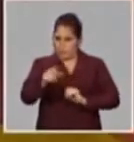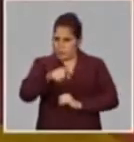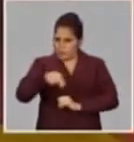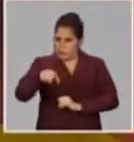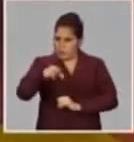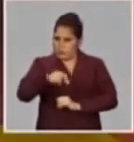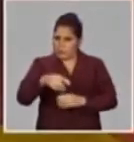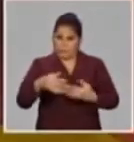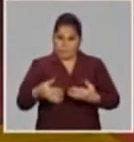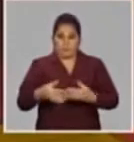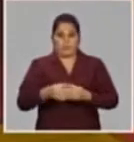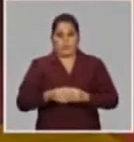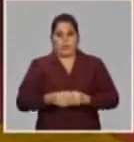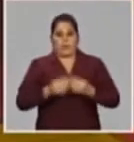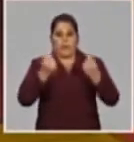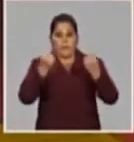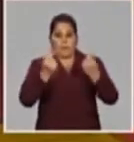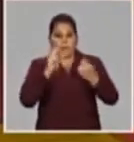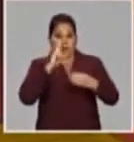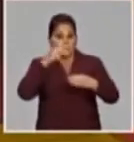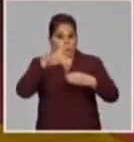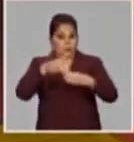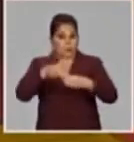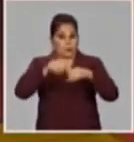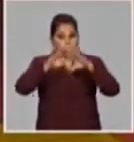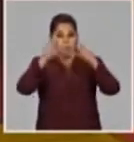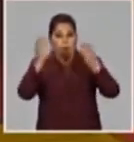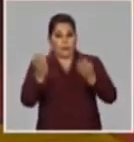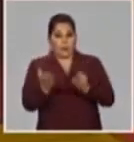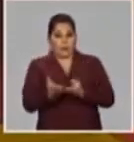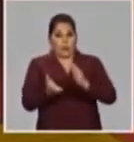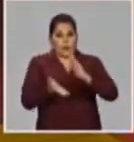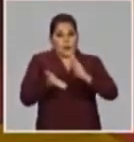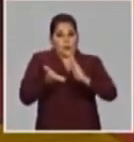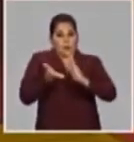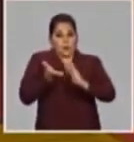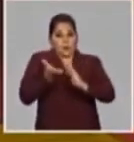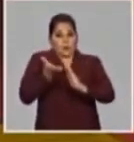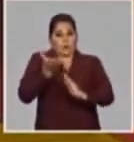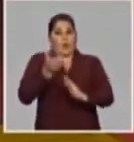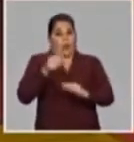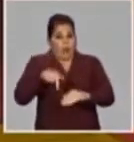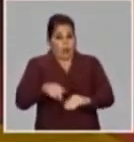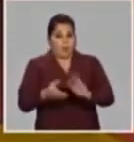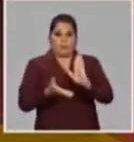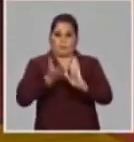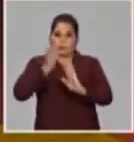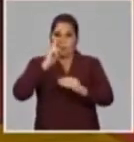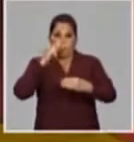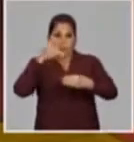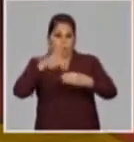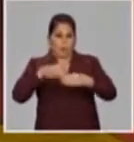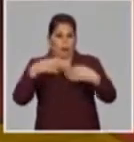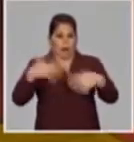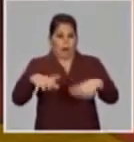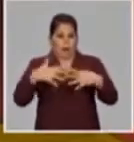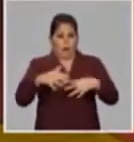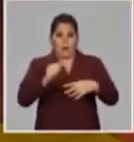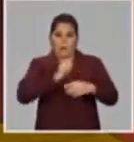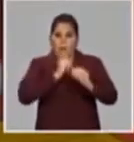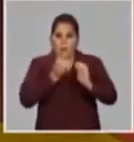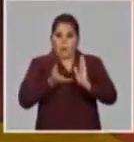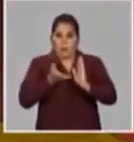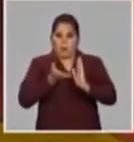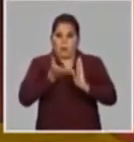que si los precios del petróleo en el mercado mundial sur, que están subiendo, y la tendencia es